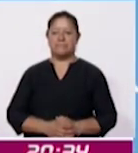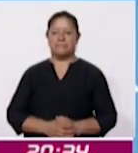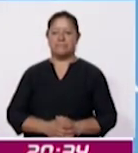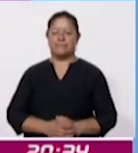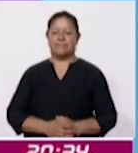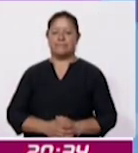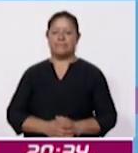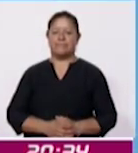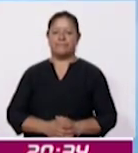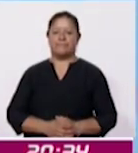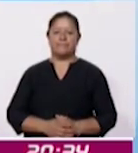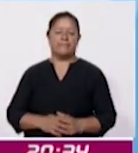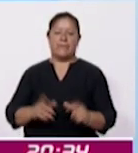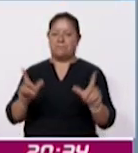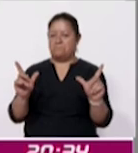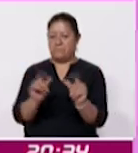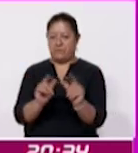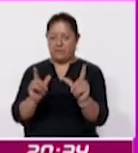En corto.